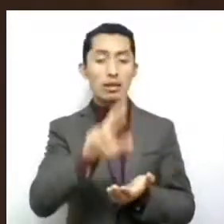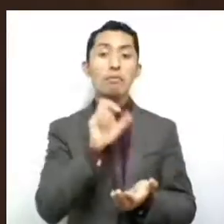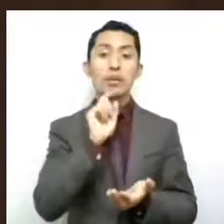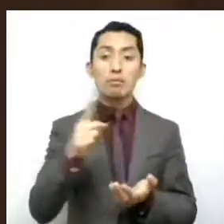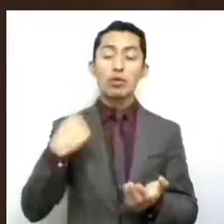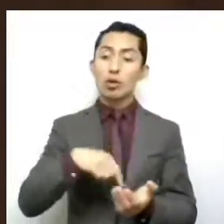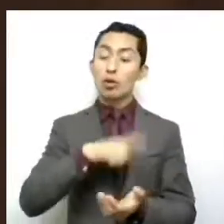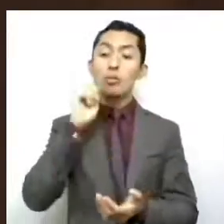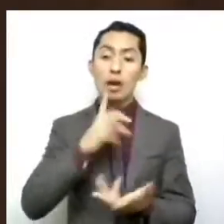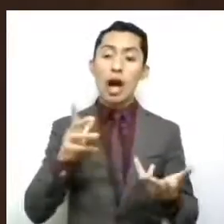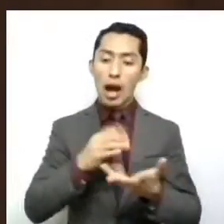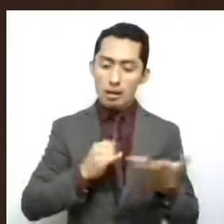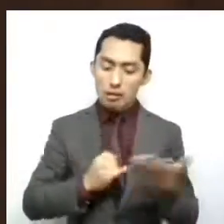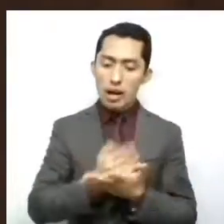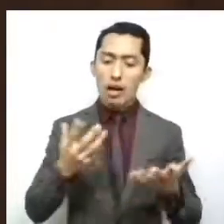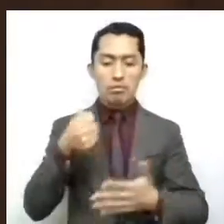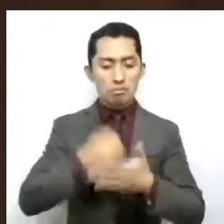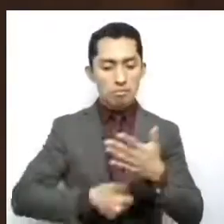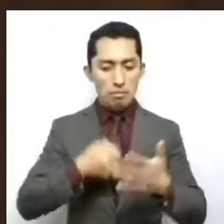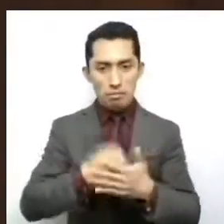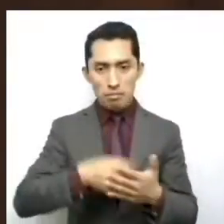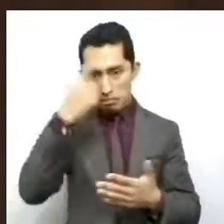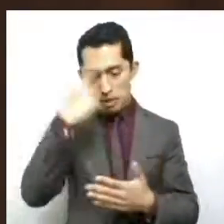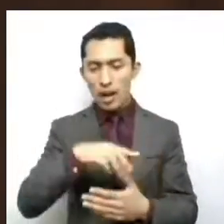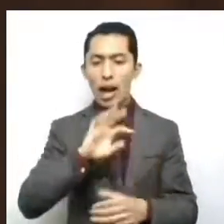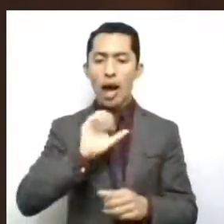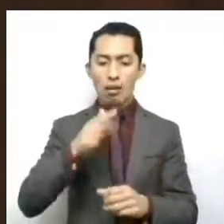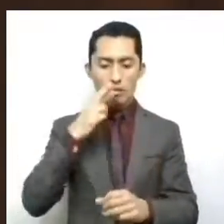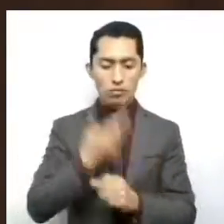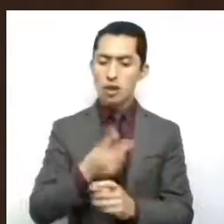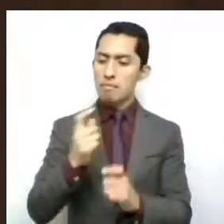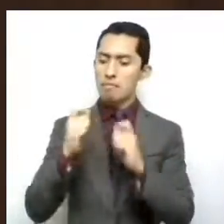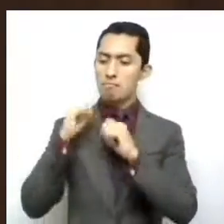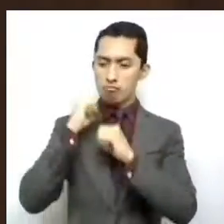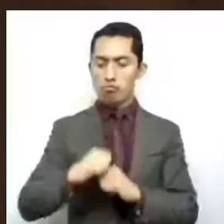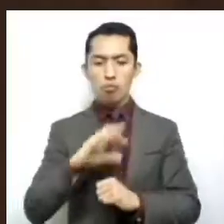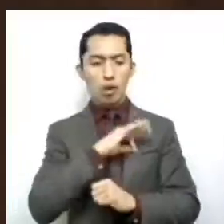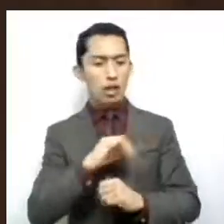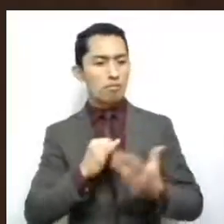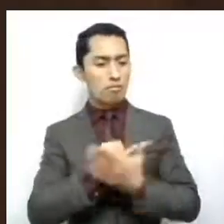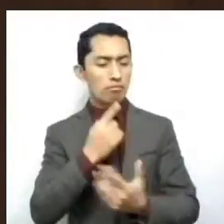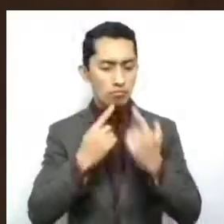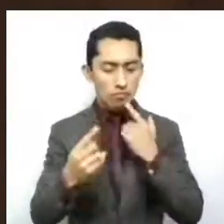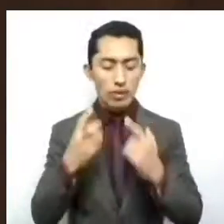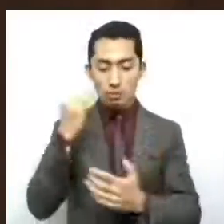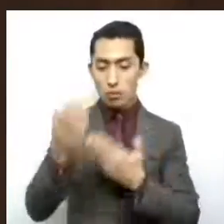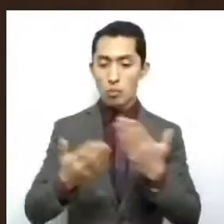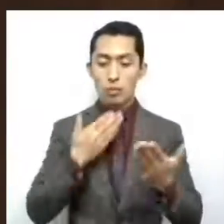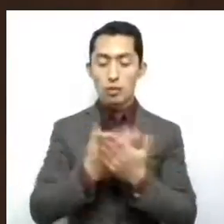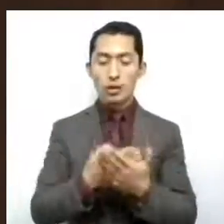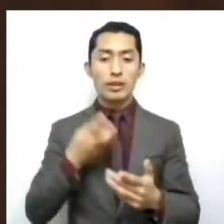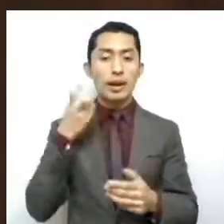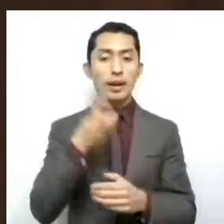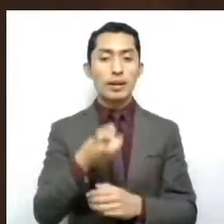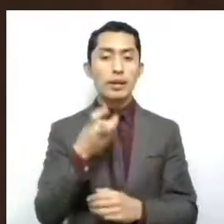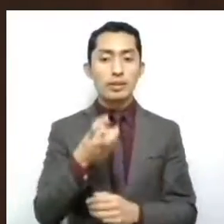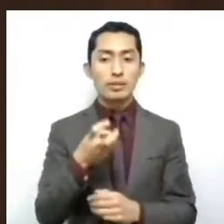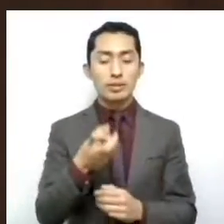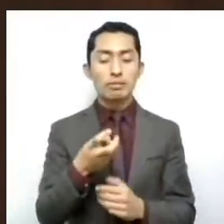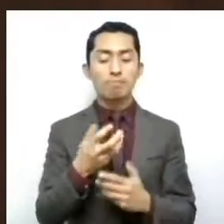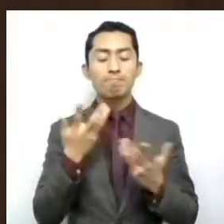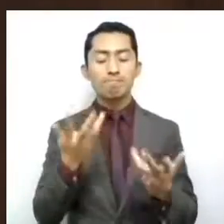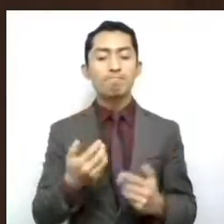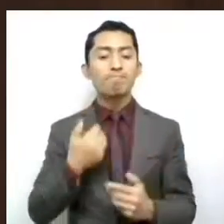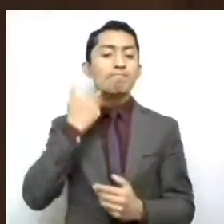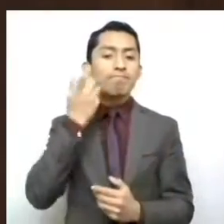activos tomadores de decisiones. En ese sentido, la presente iniciativa con proyecto de decreto busca